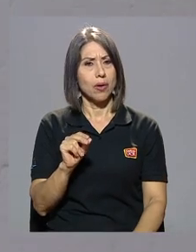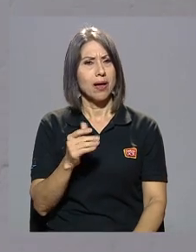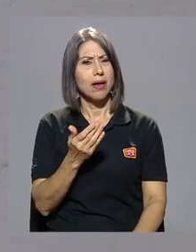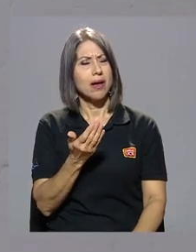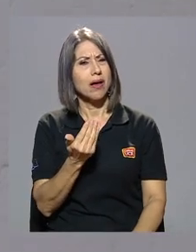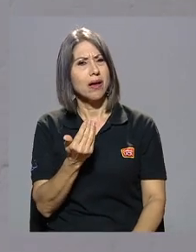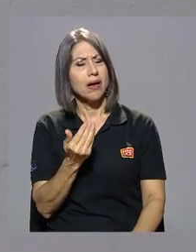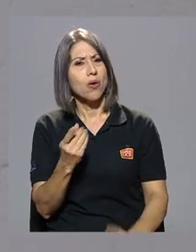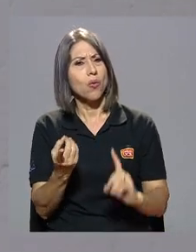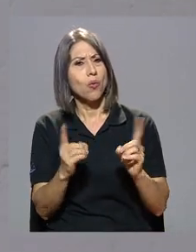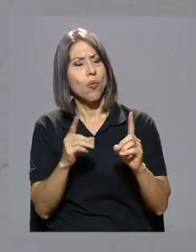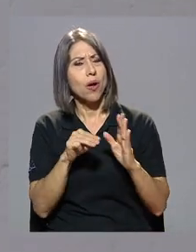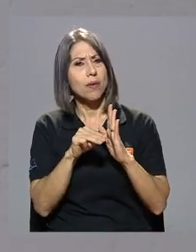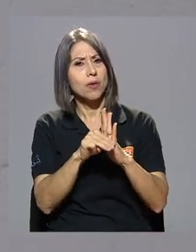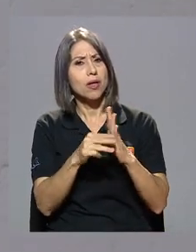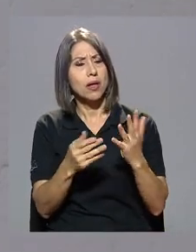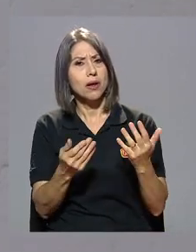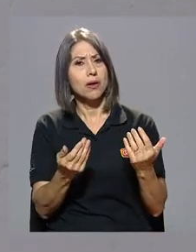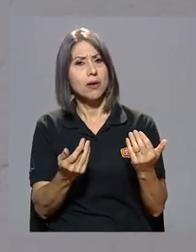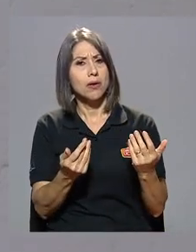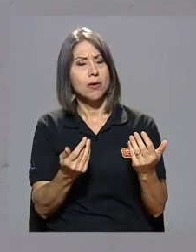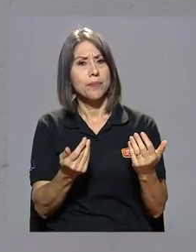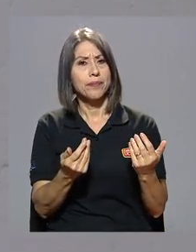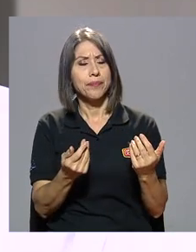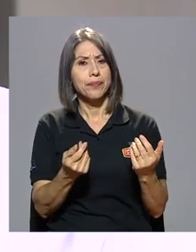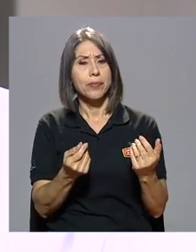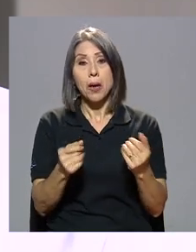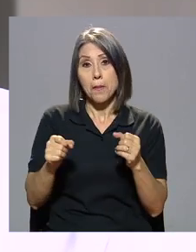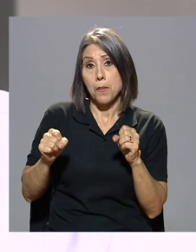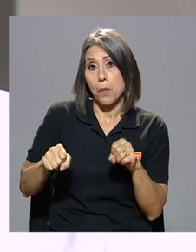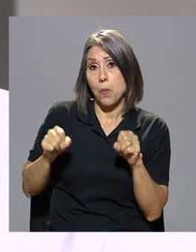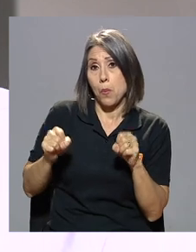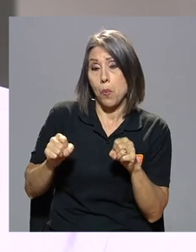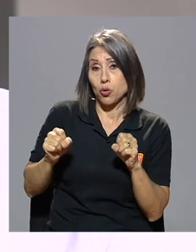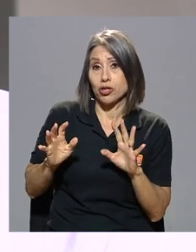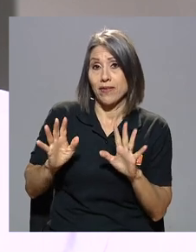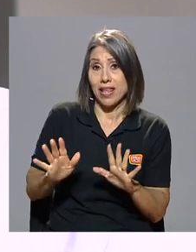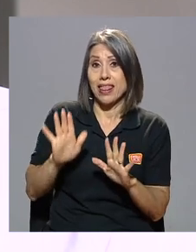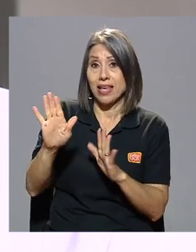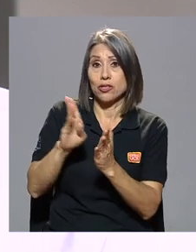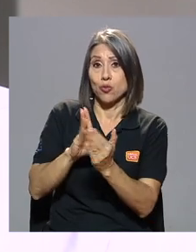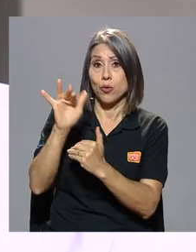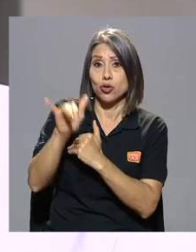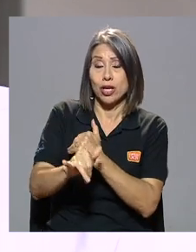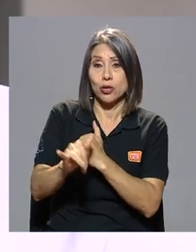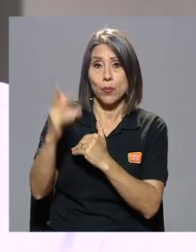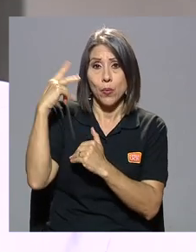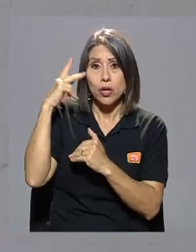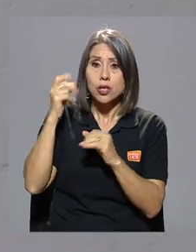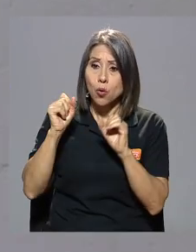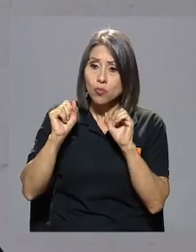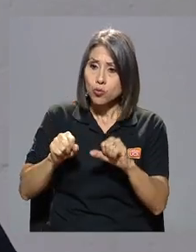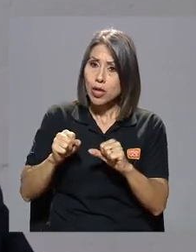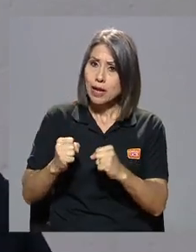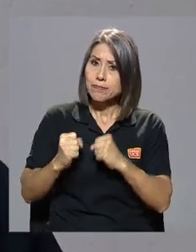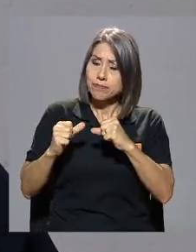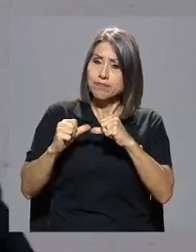en qué cuál modelo en ese sentido la posibilidad de hacer estable su proyecto político